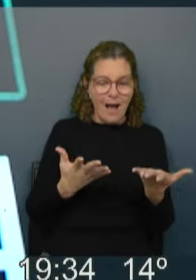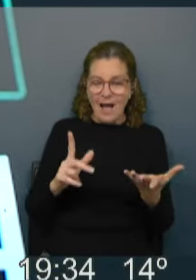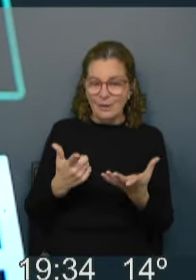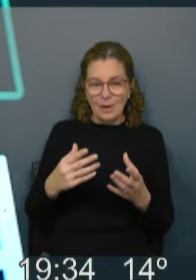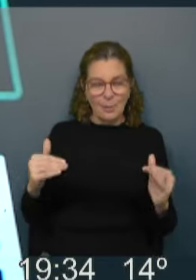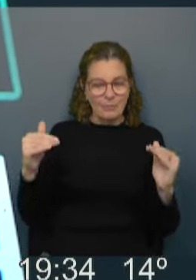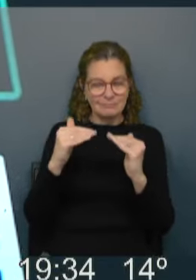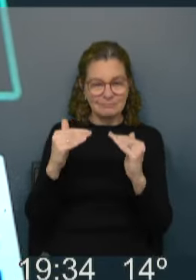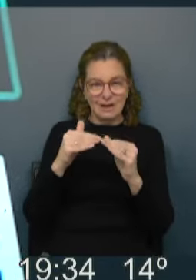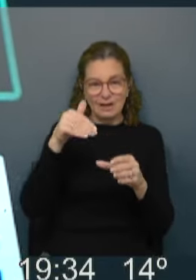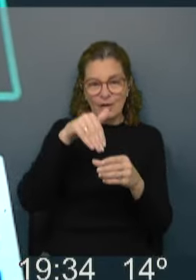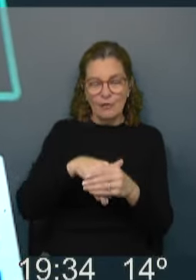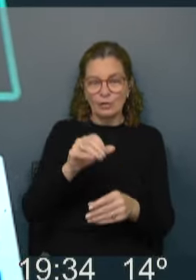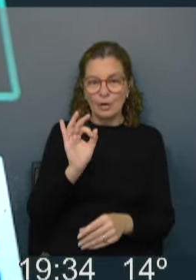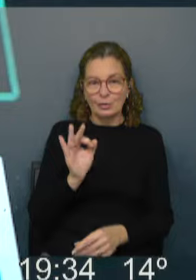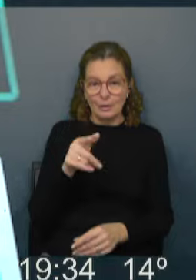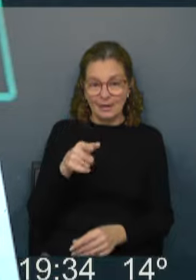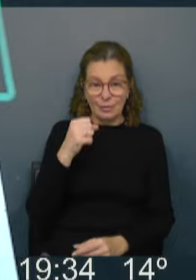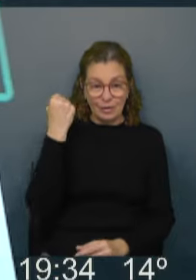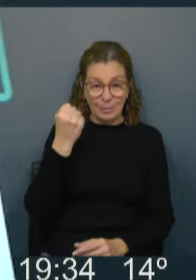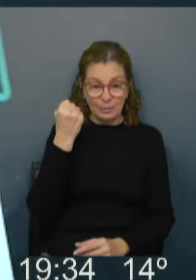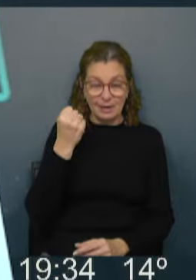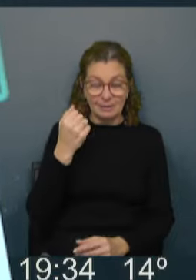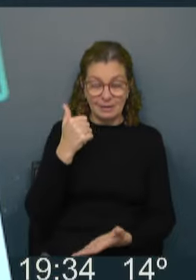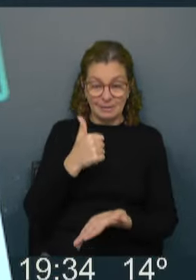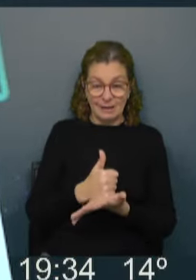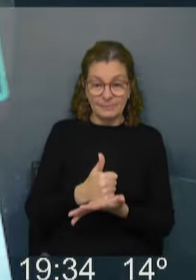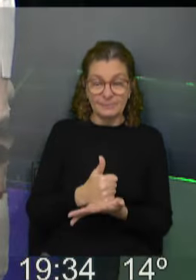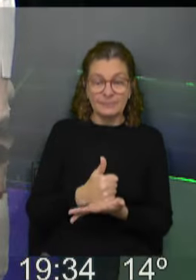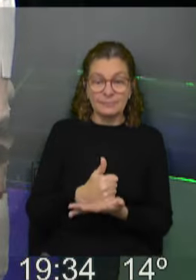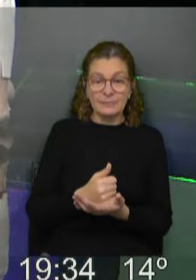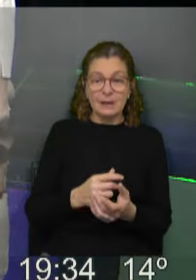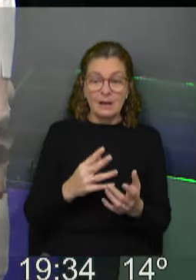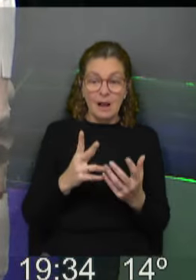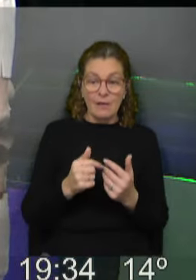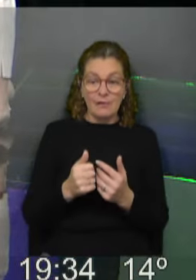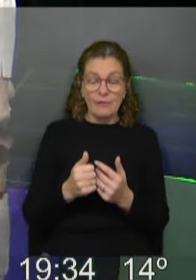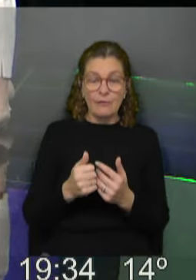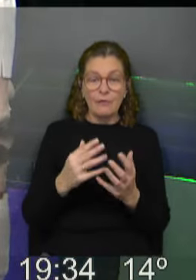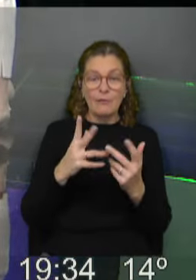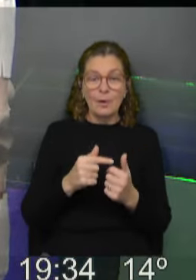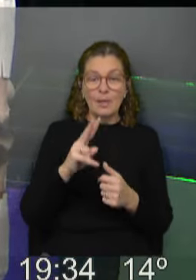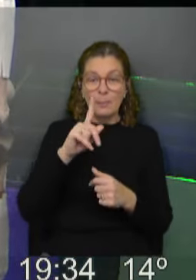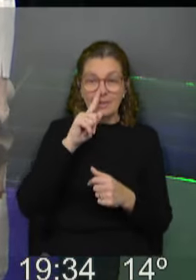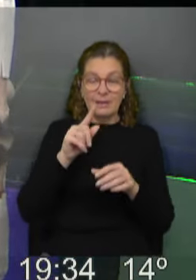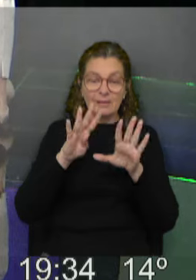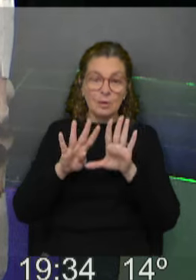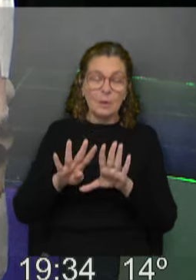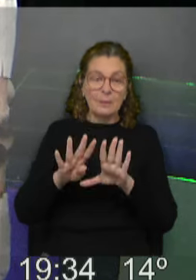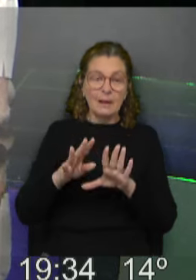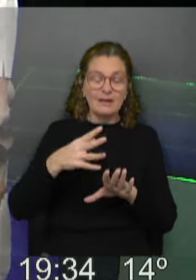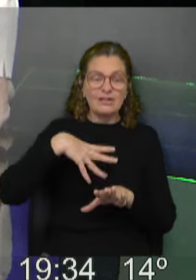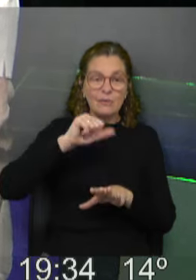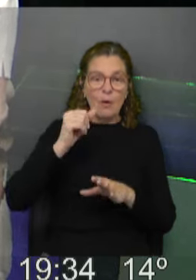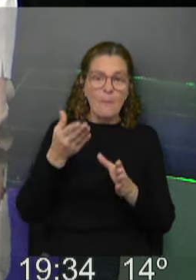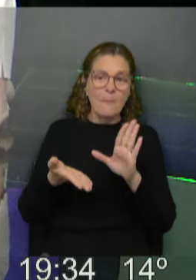directa en el voto hacia octubre, y eso es importante tenerlo presente. Y la dinámica de 2019 mostró que llevó más gente